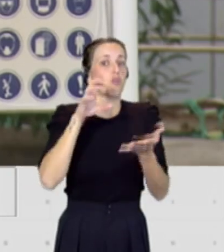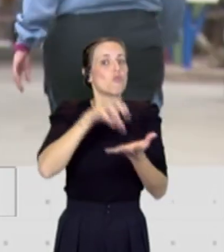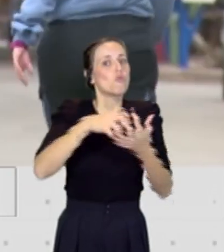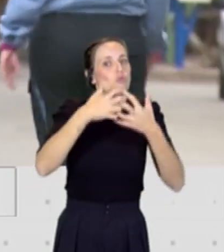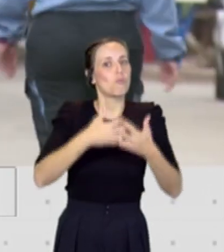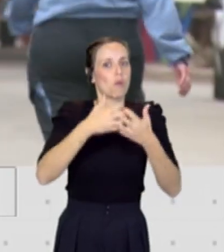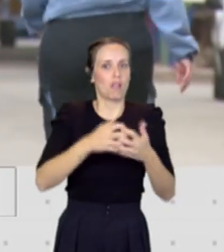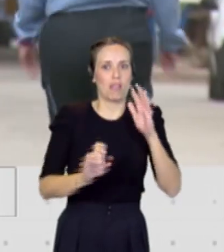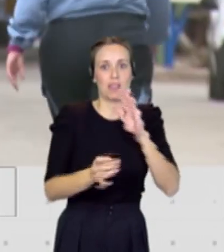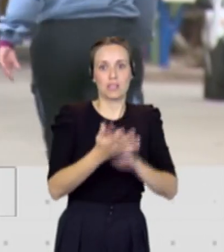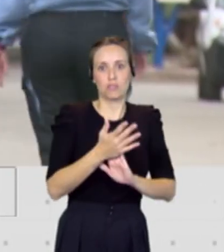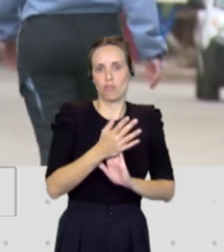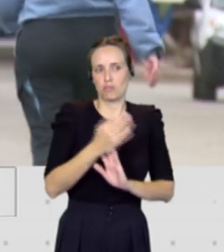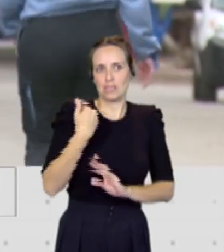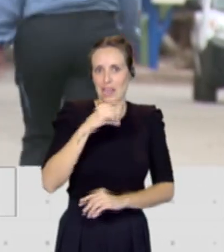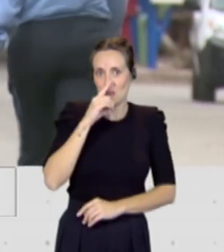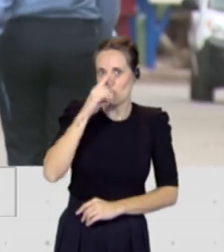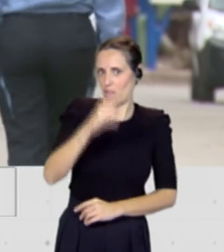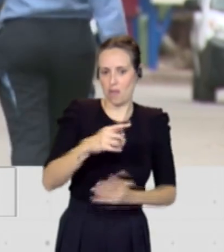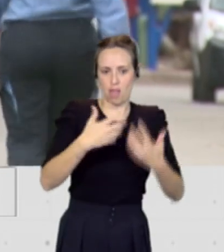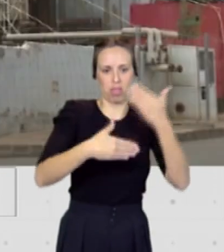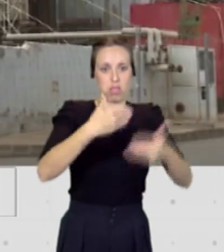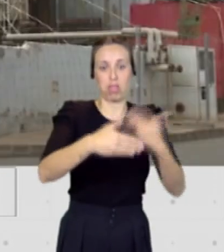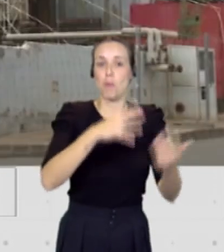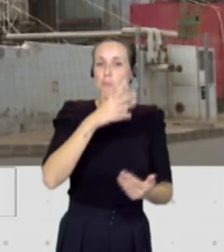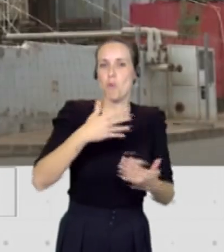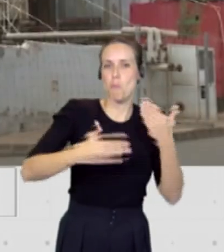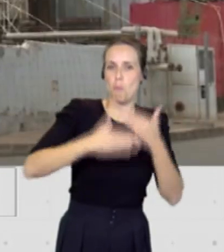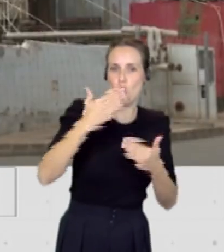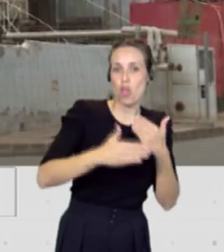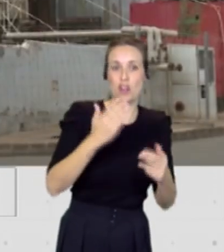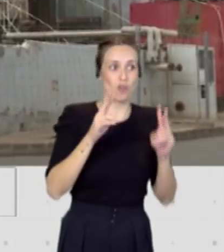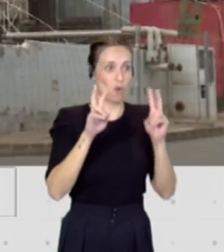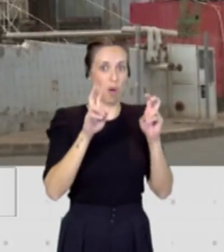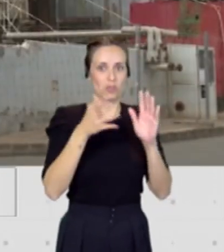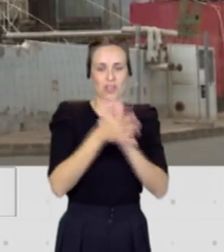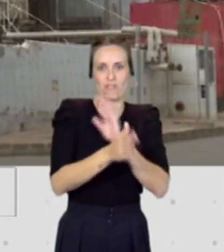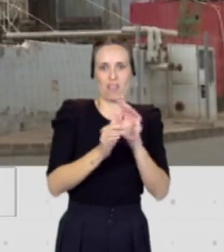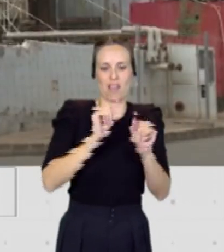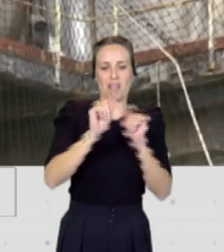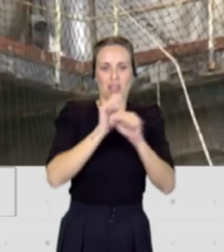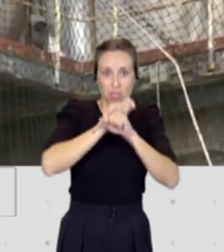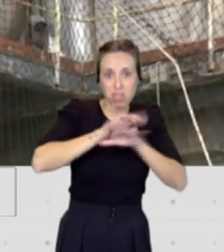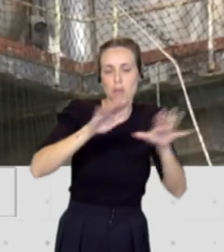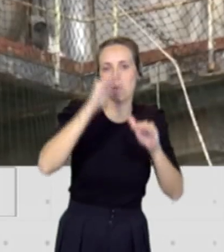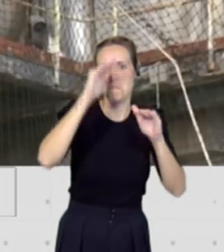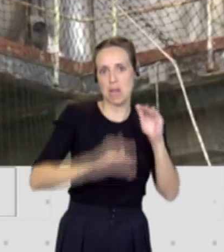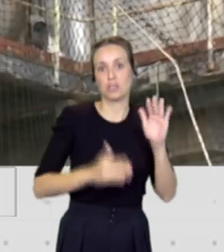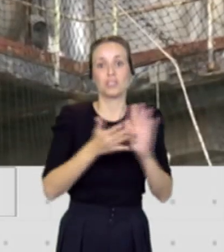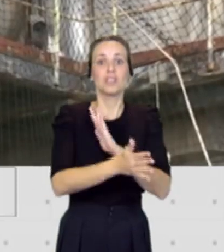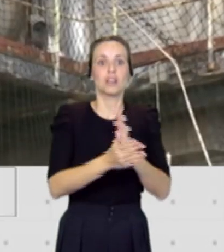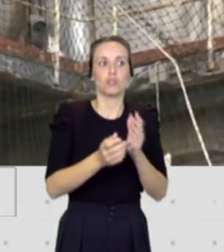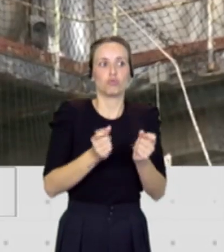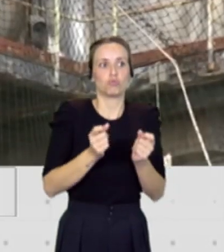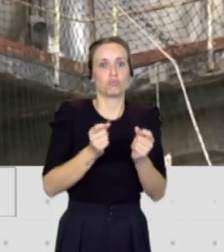próximo año. También serán grupos nuevos, modernos, que generan menos emisiones y que podrán dar soluciones en tanto y